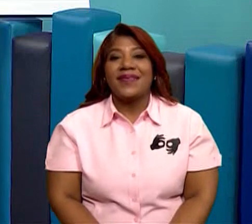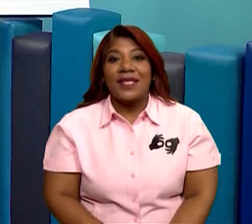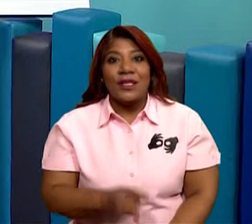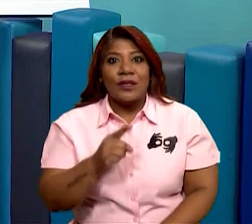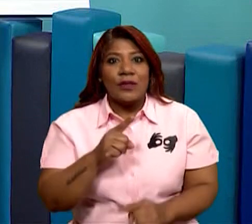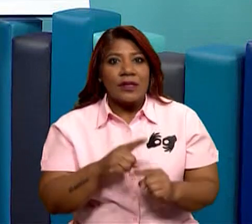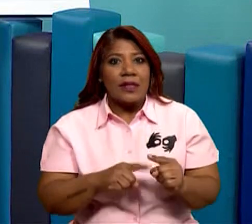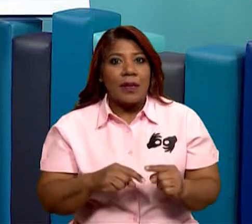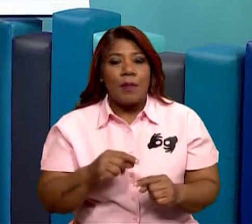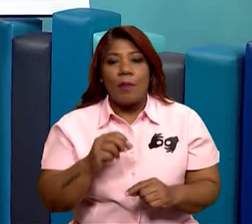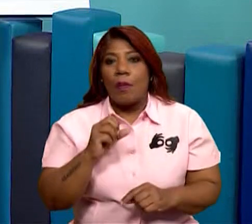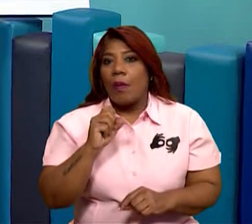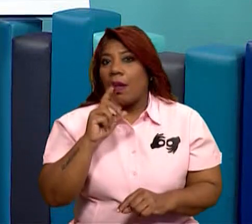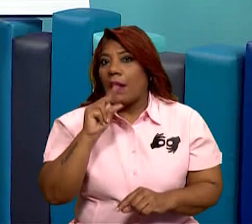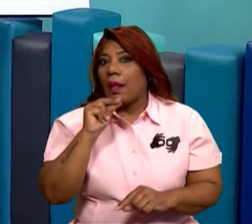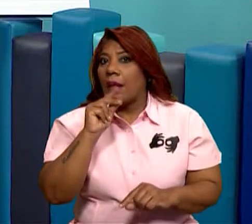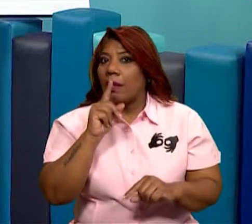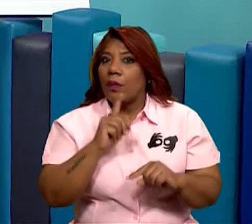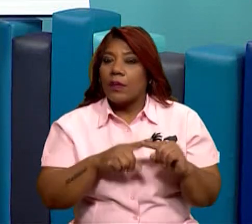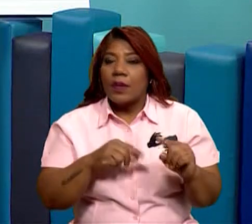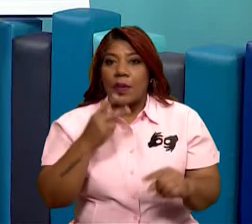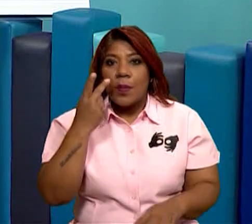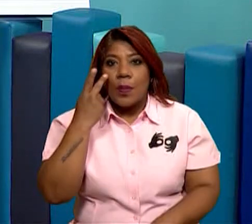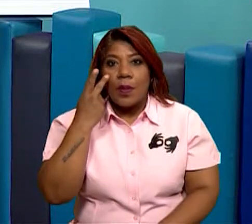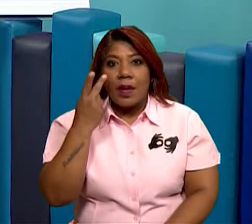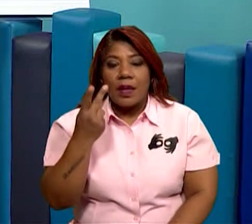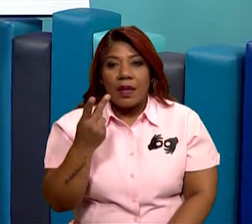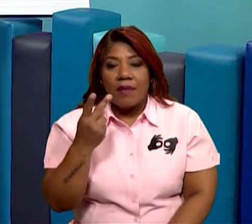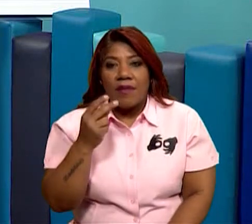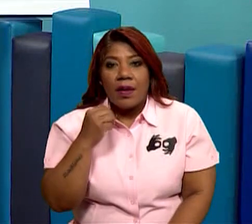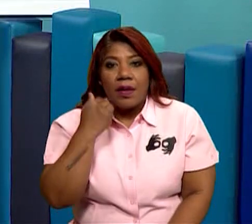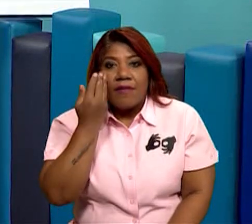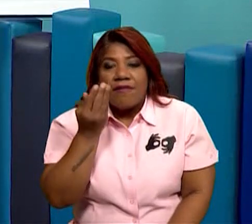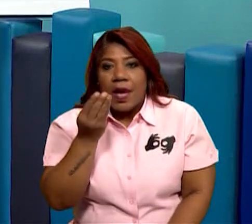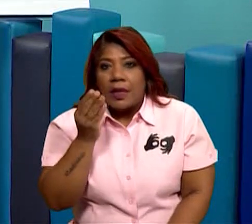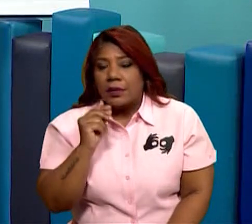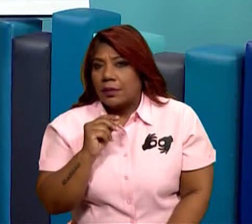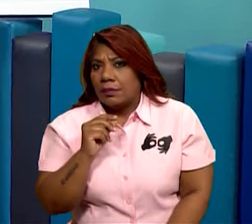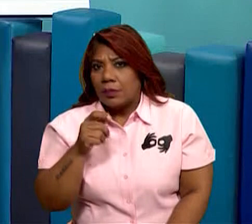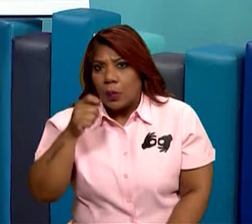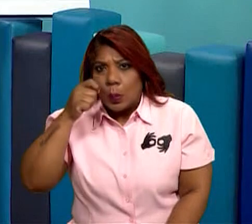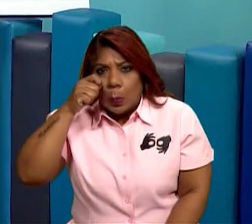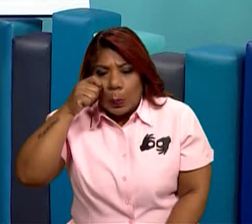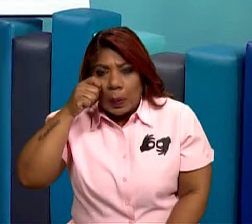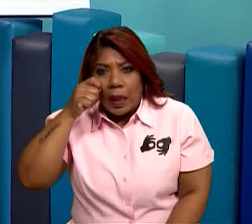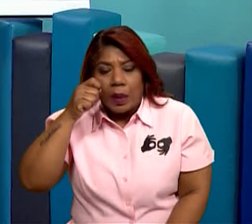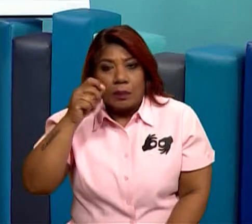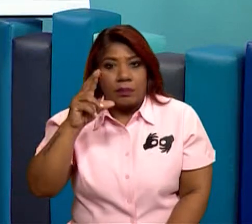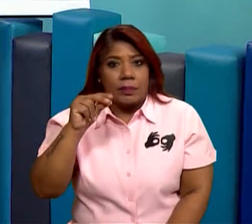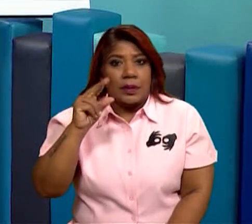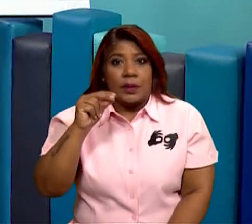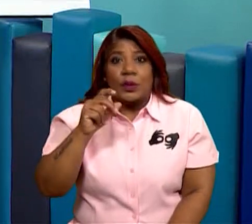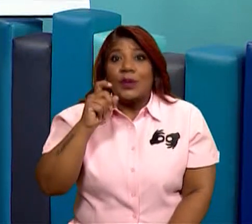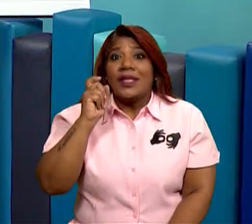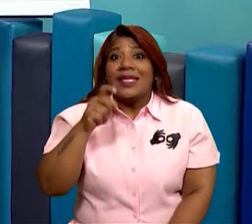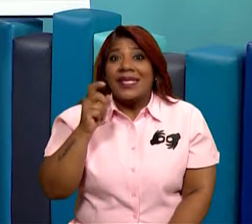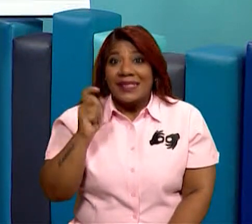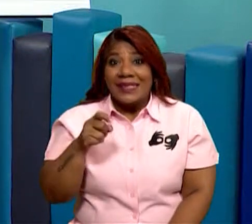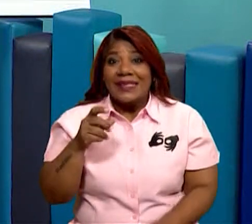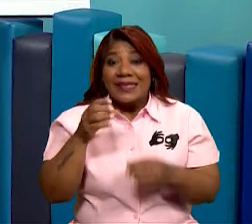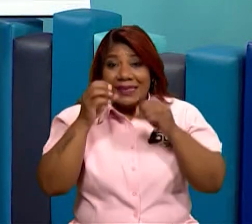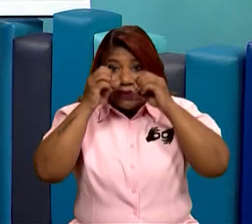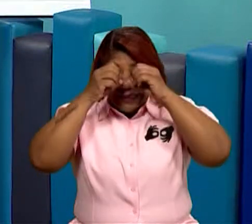Inclusive, si utilizo una lupa, tampoco podré observarla bien. Bien, queridos estudiantes.